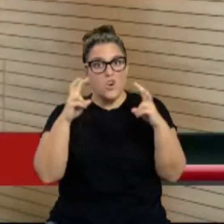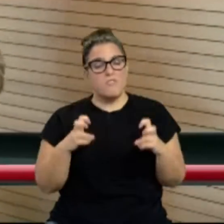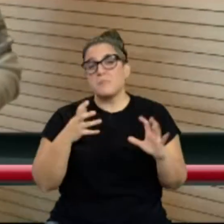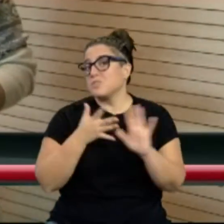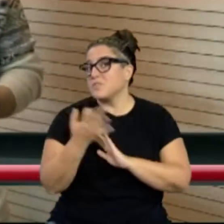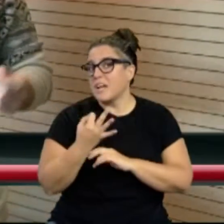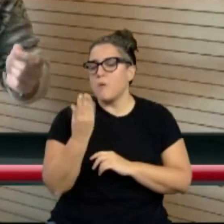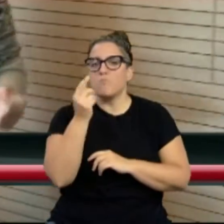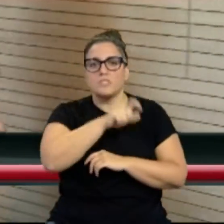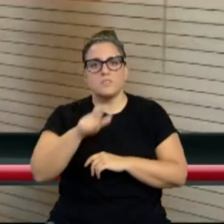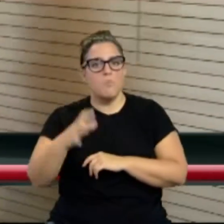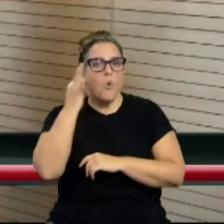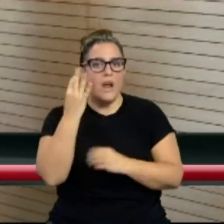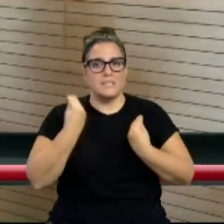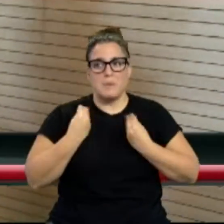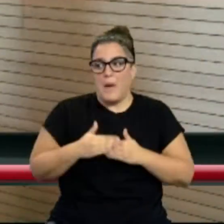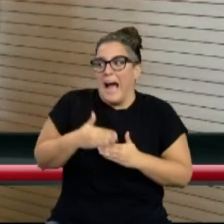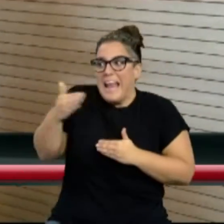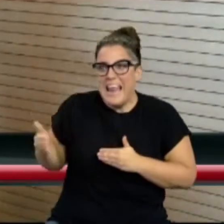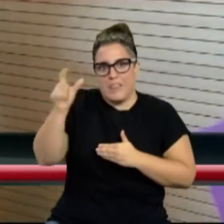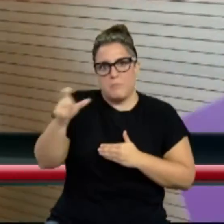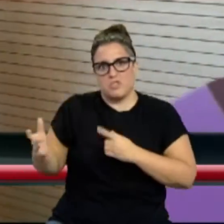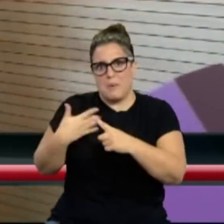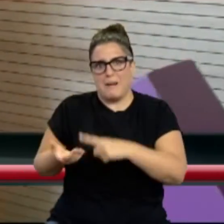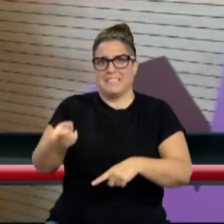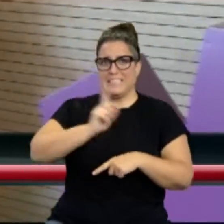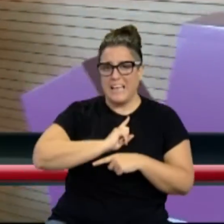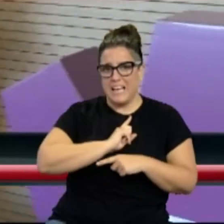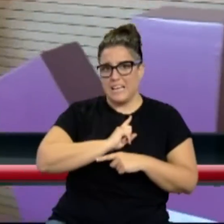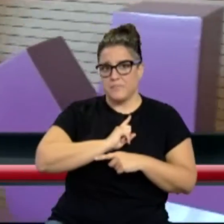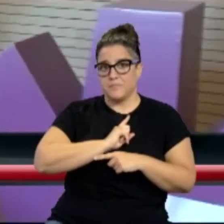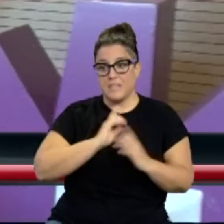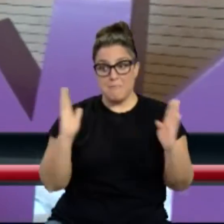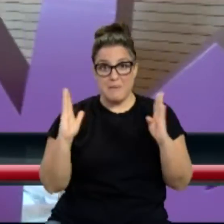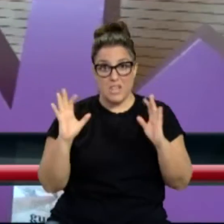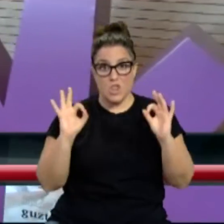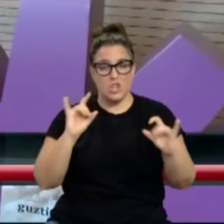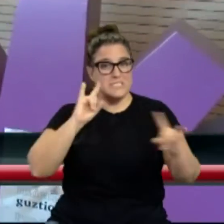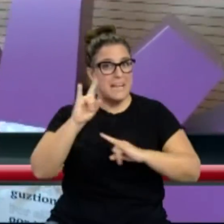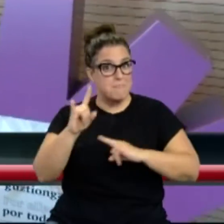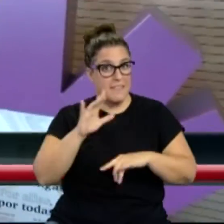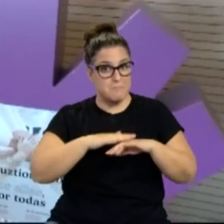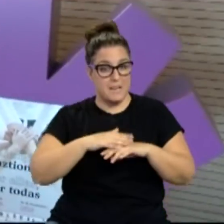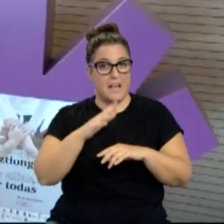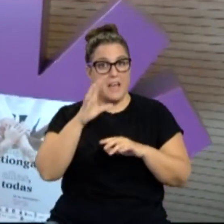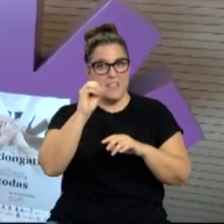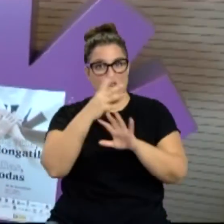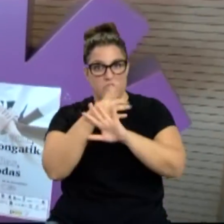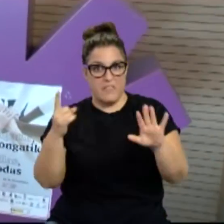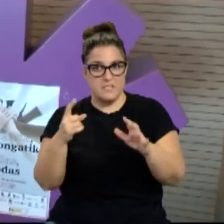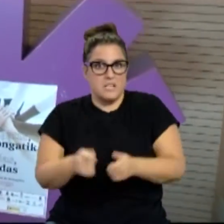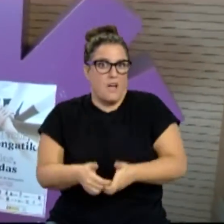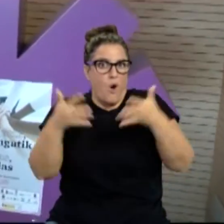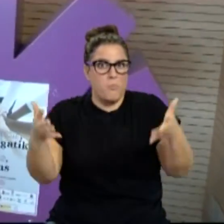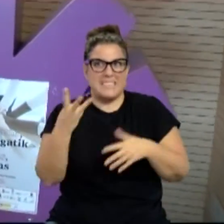muchas mujeres se hayan visto obligadas a convivir con sus maltratadores. Solo durante este periodo las llamadas al número 016 aumentaron